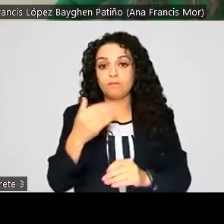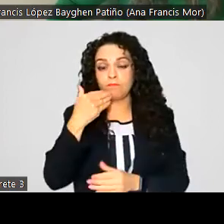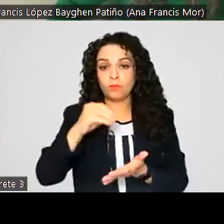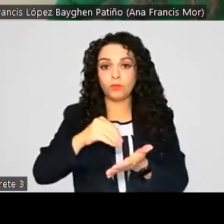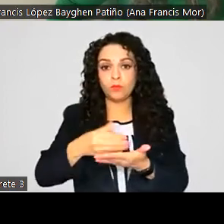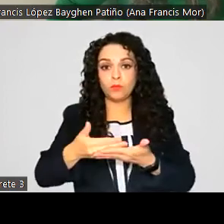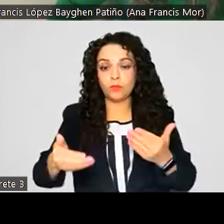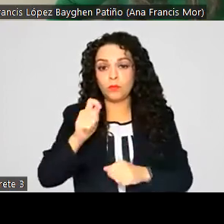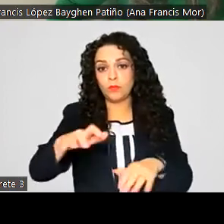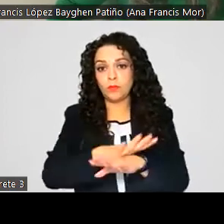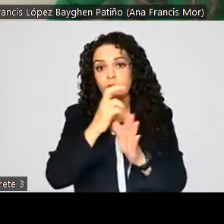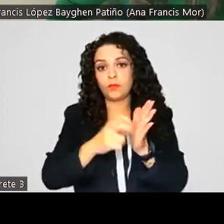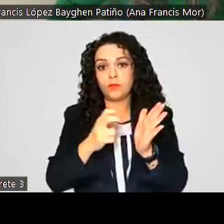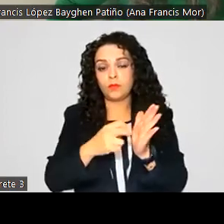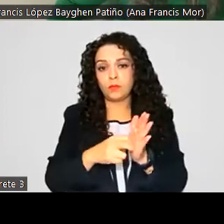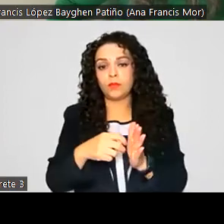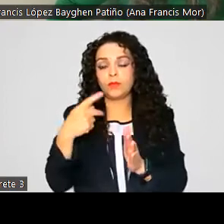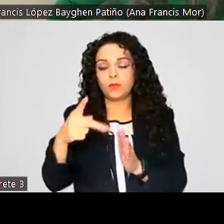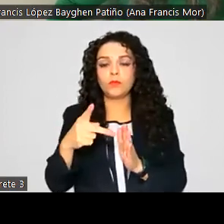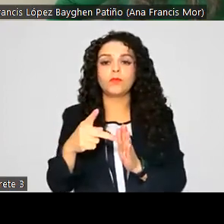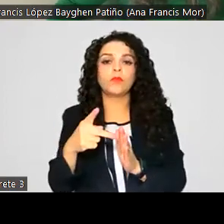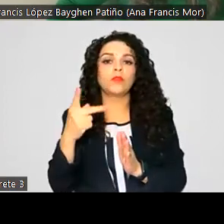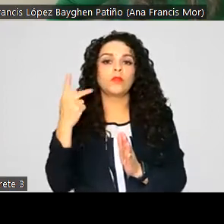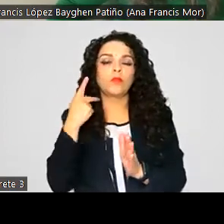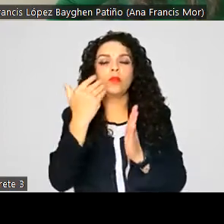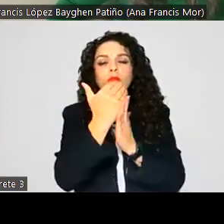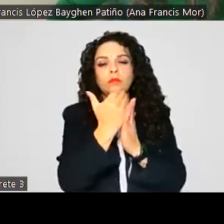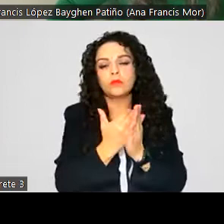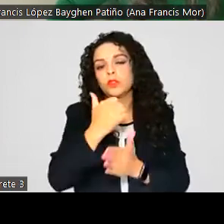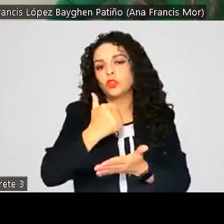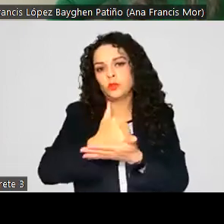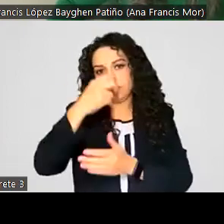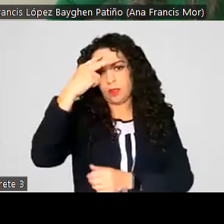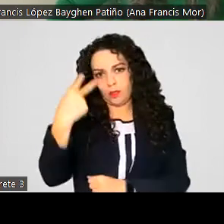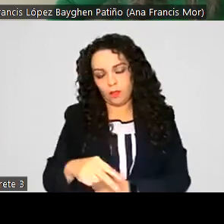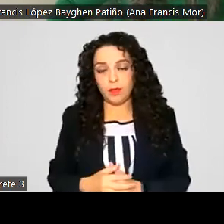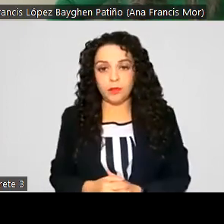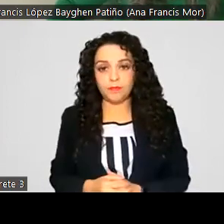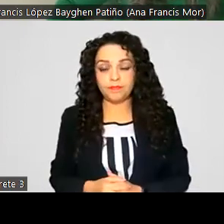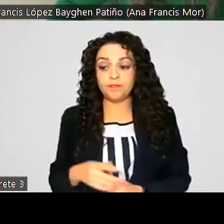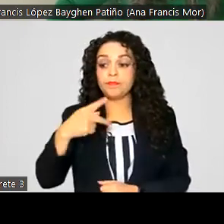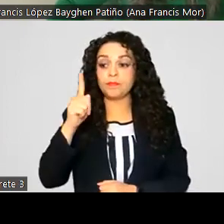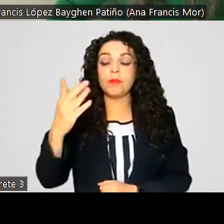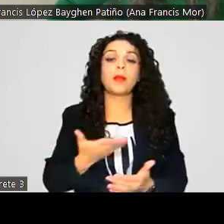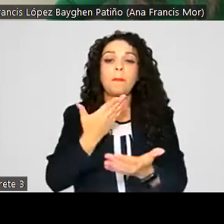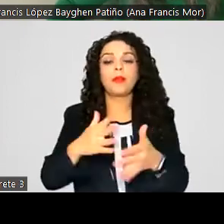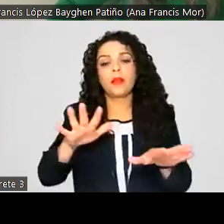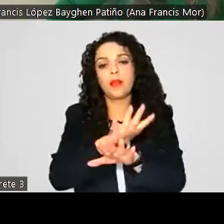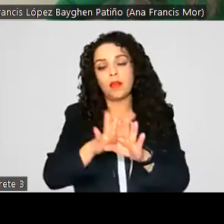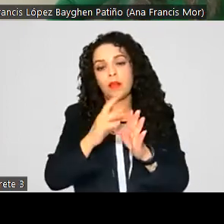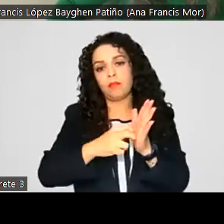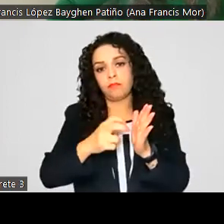Ciudad de México. Esta comisión considera oportuna la iniciativa del diputado, sin embargo, propone modificaciones al decreto para no